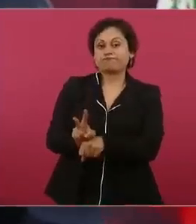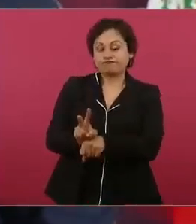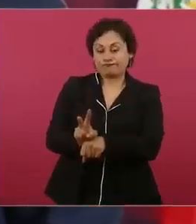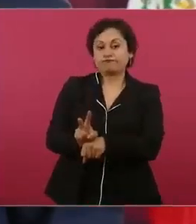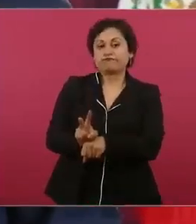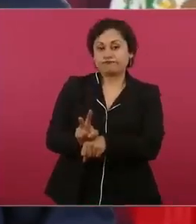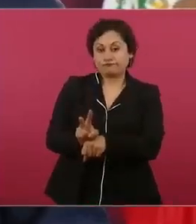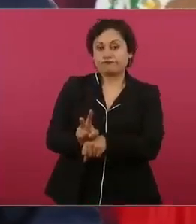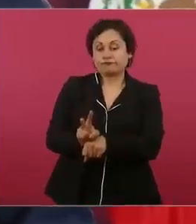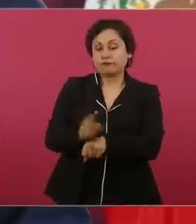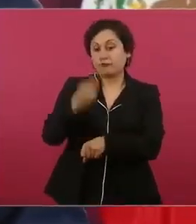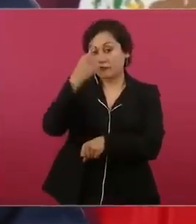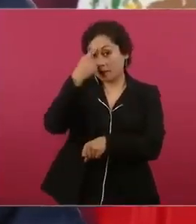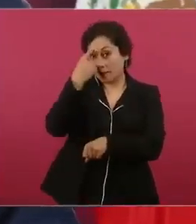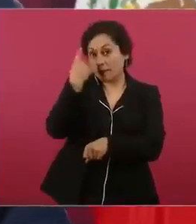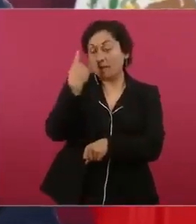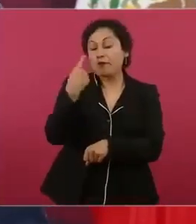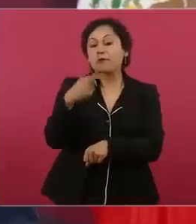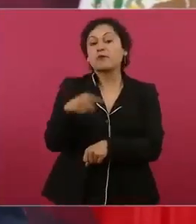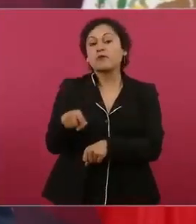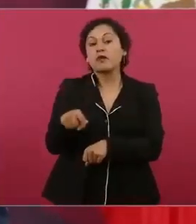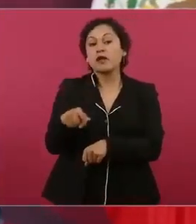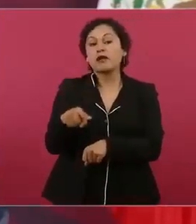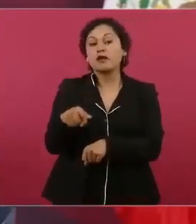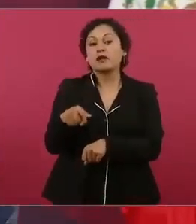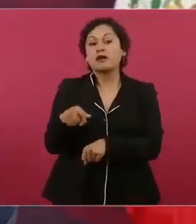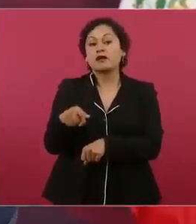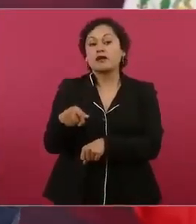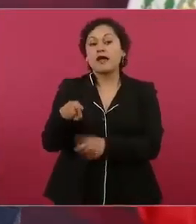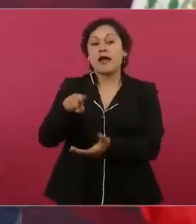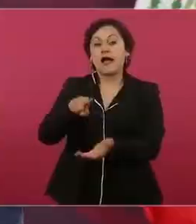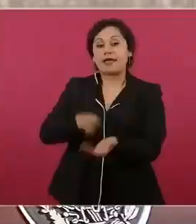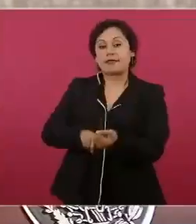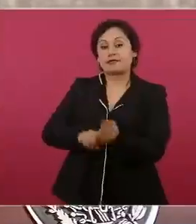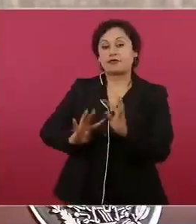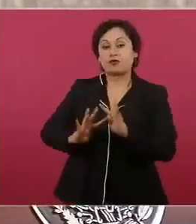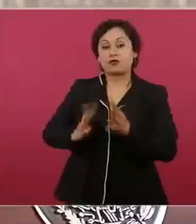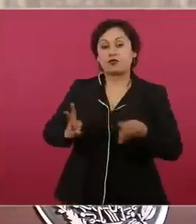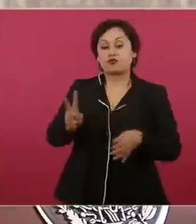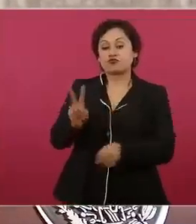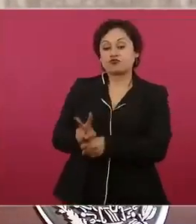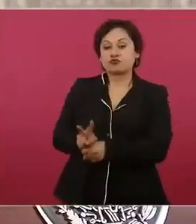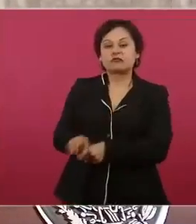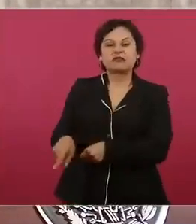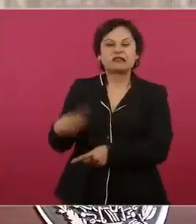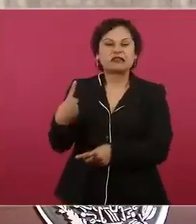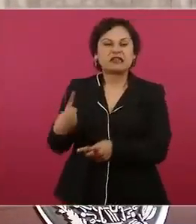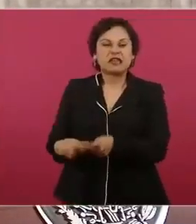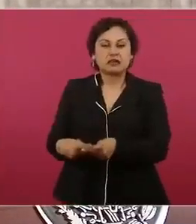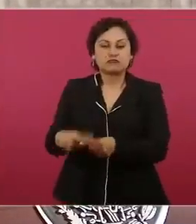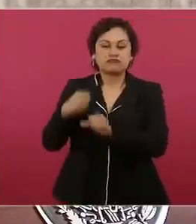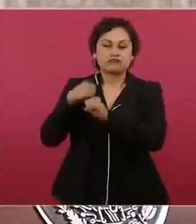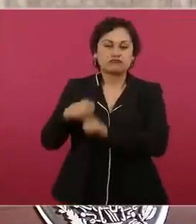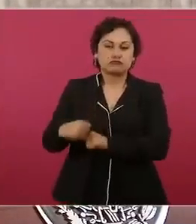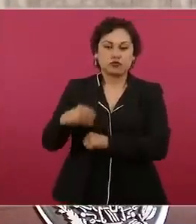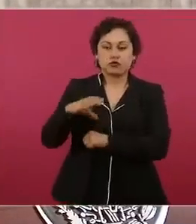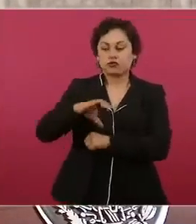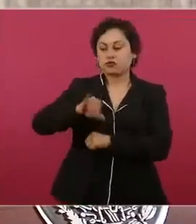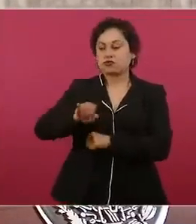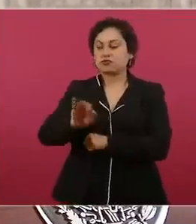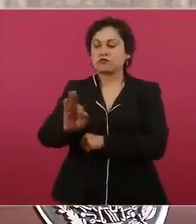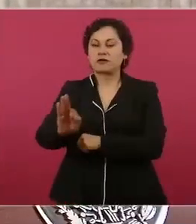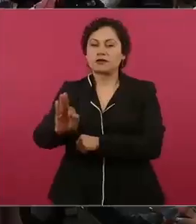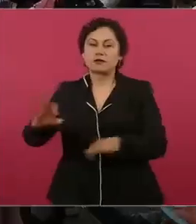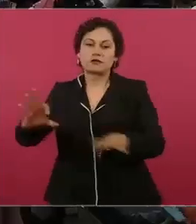funcione el Consejo de la Judicatura, del Poder Judicial.